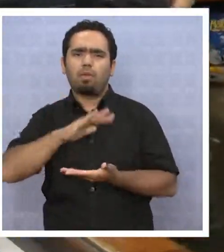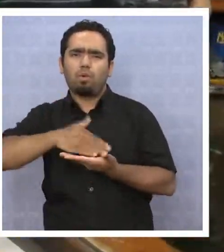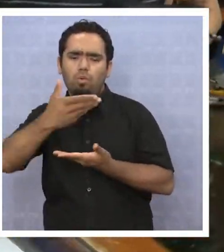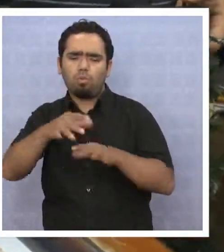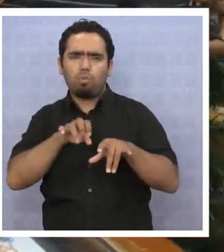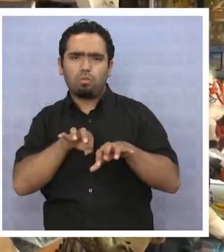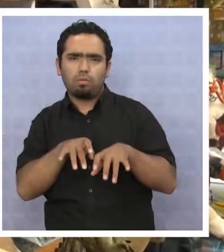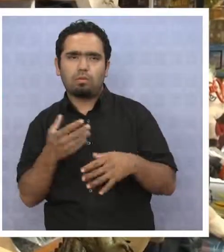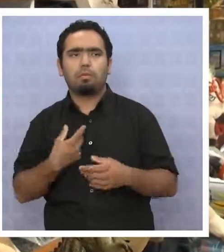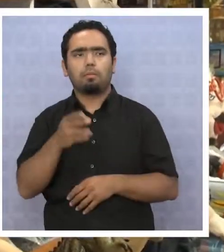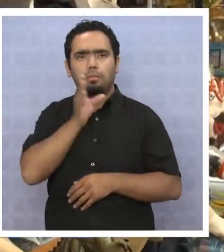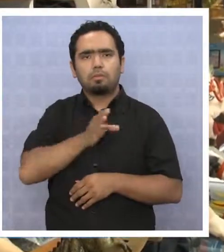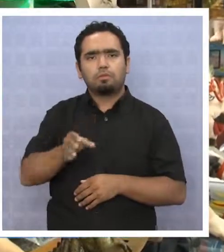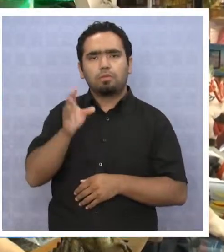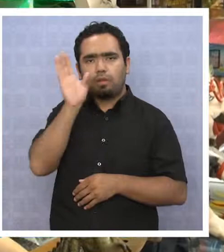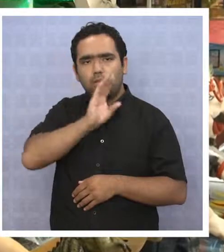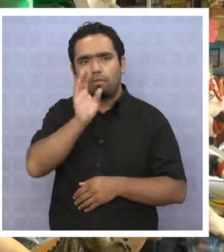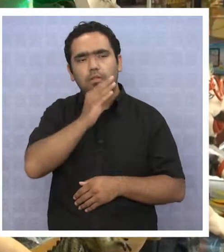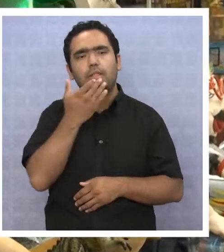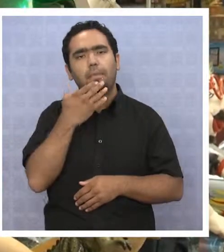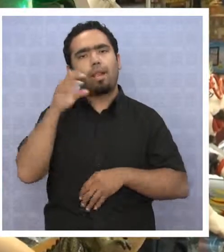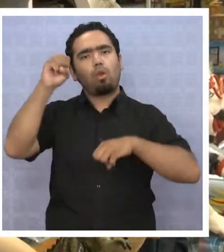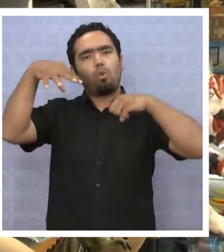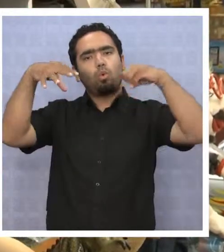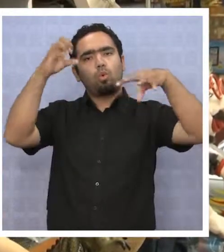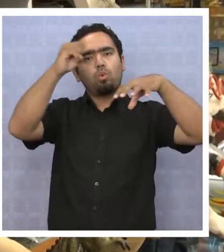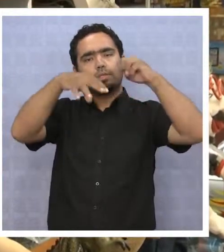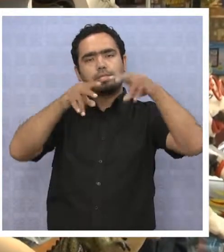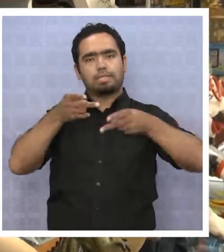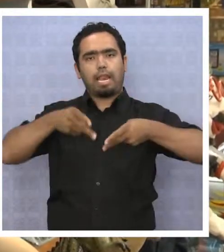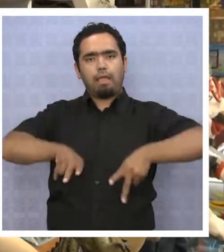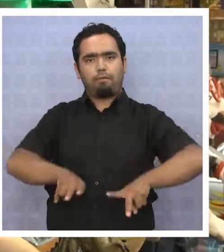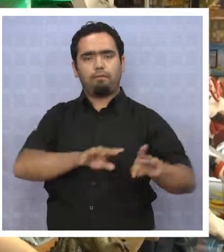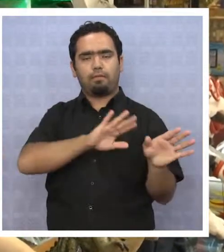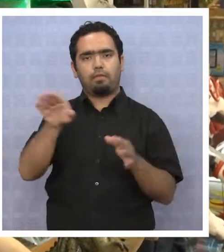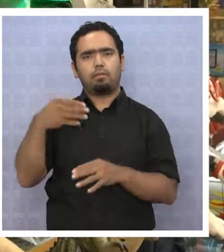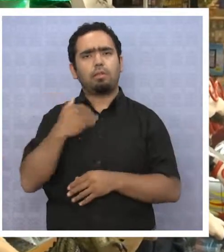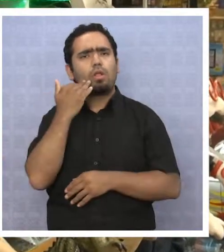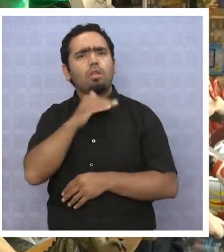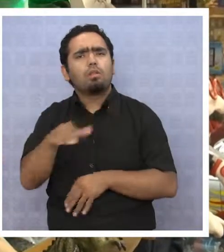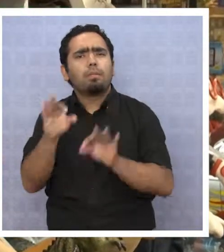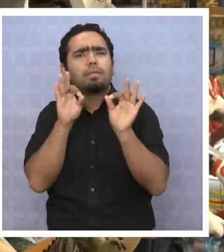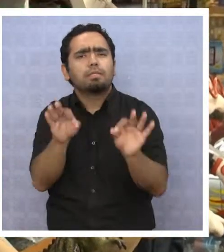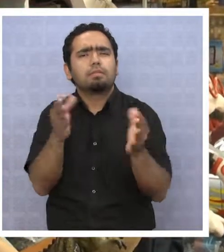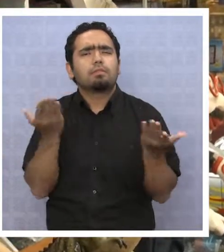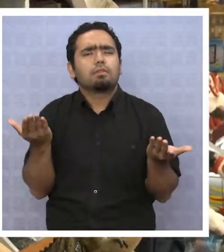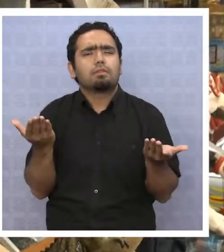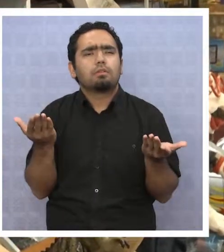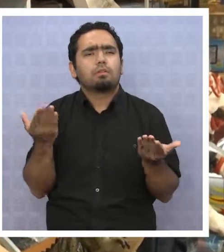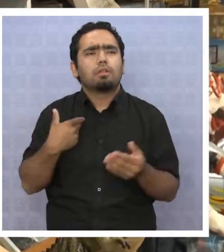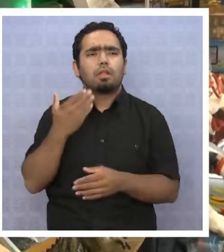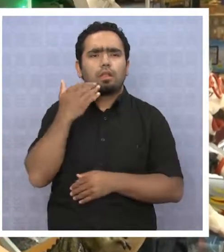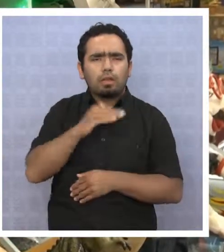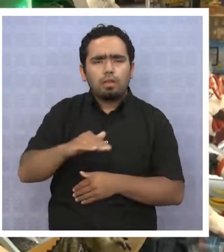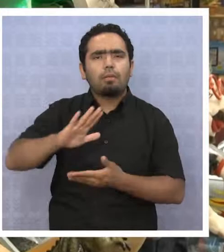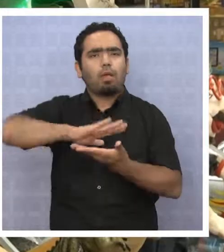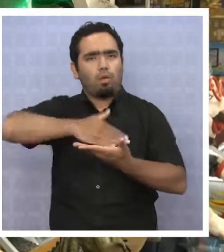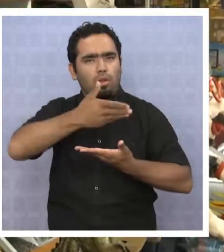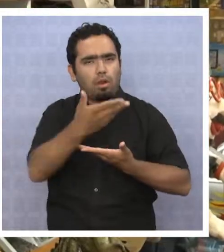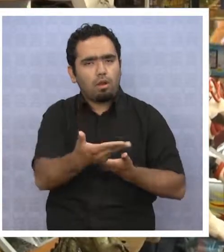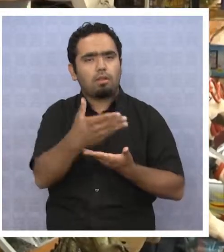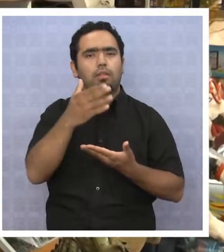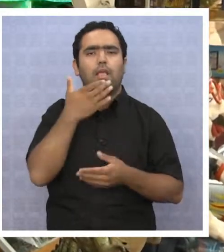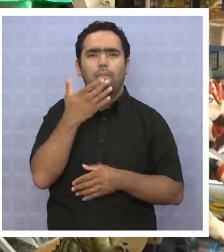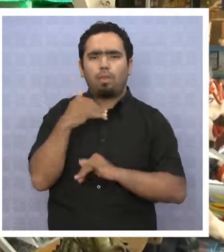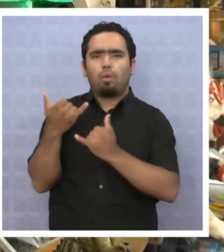buscando gente. Luces de navideño también. Pero para los niños específicamente lo que comen es gráfico. Niños, laptop, computador y